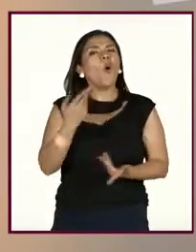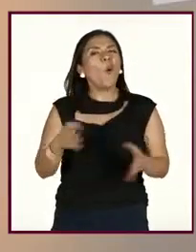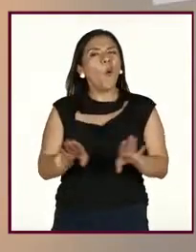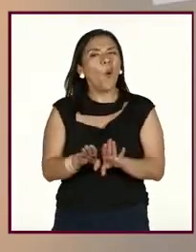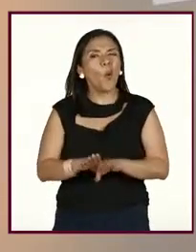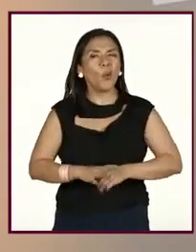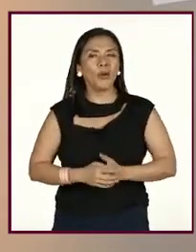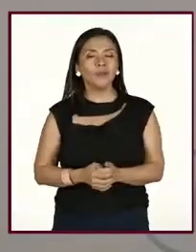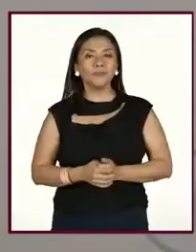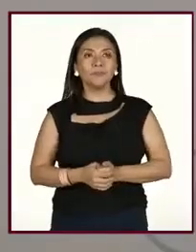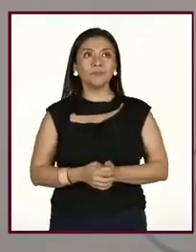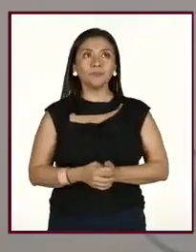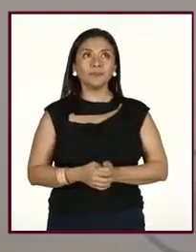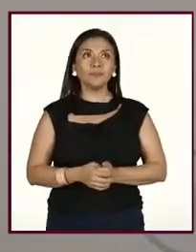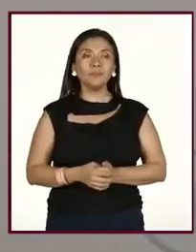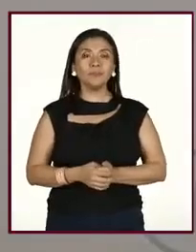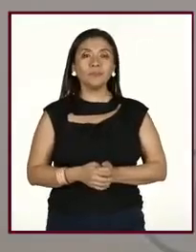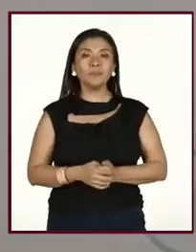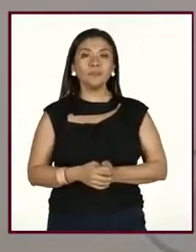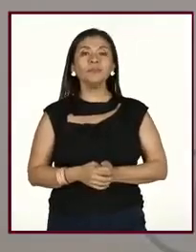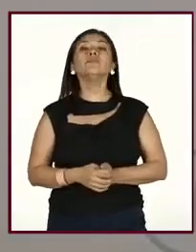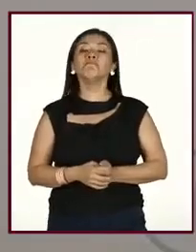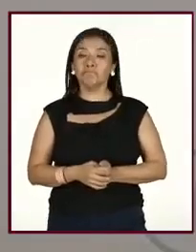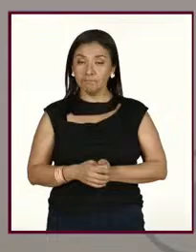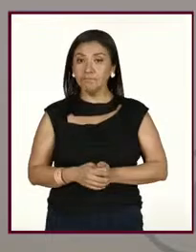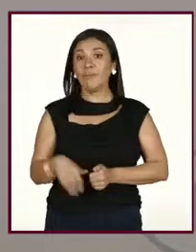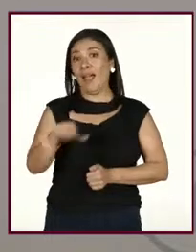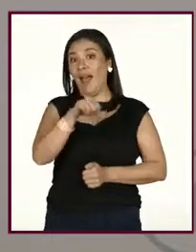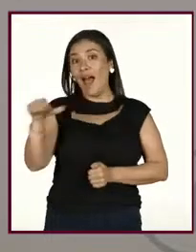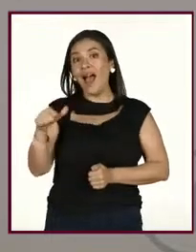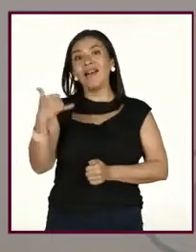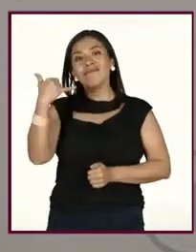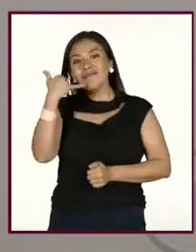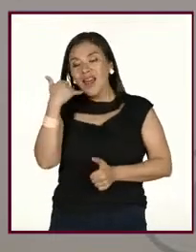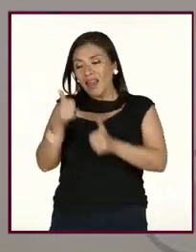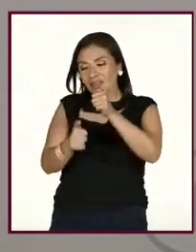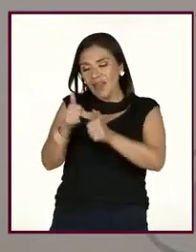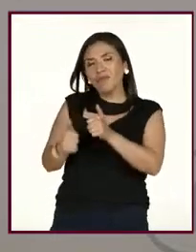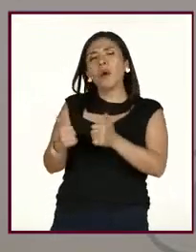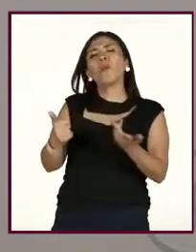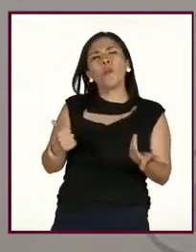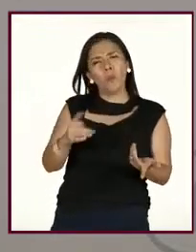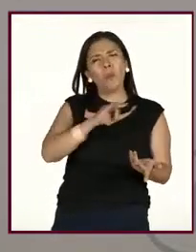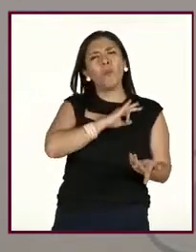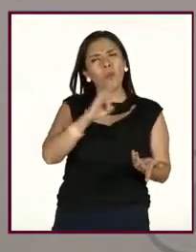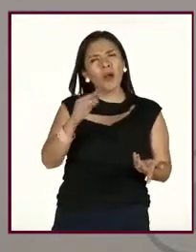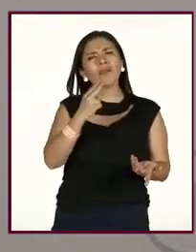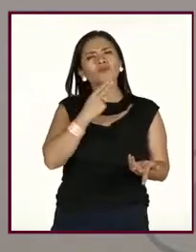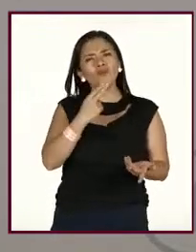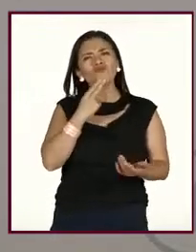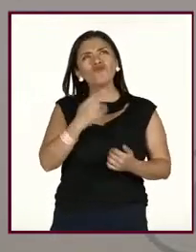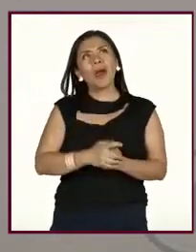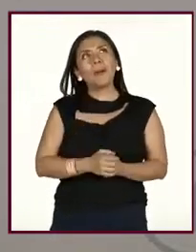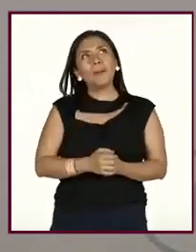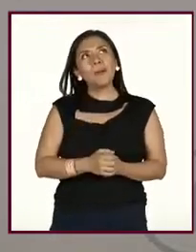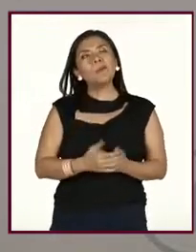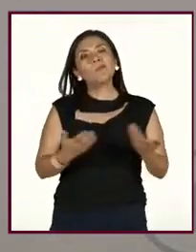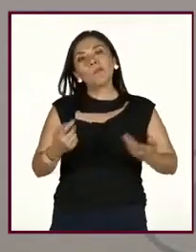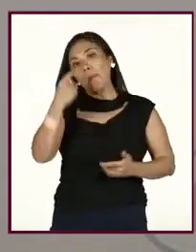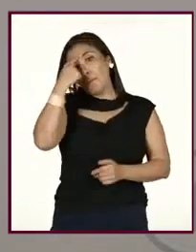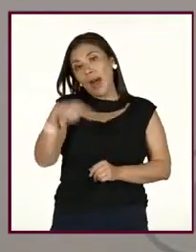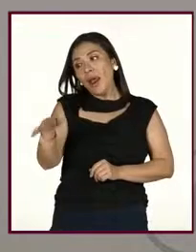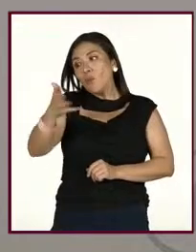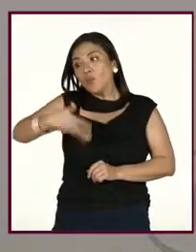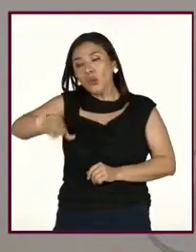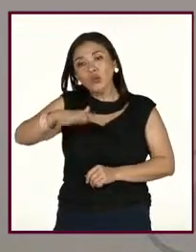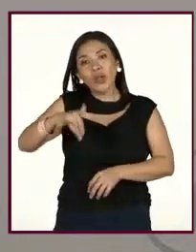Bueno, pues, con los dispositivos, pues, los podemos usar justamente para buscar